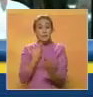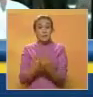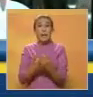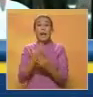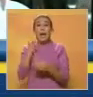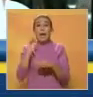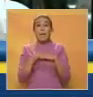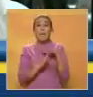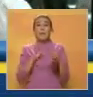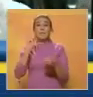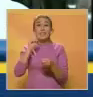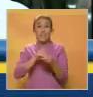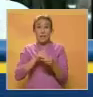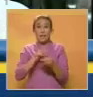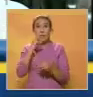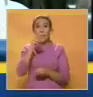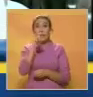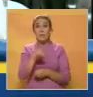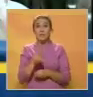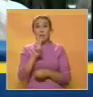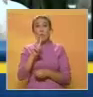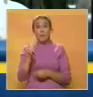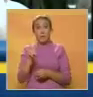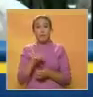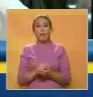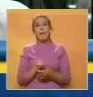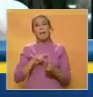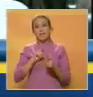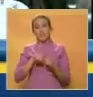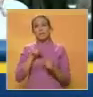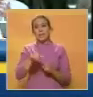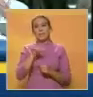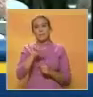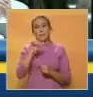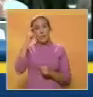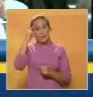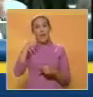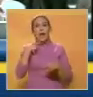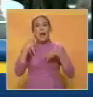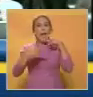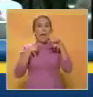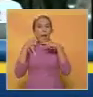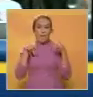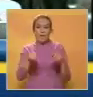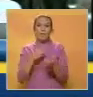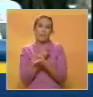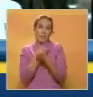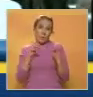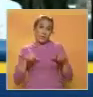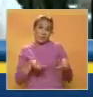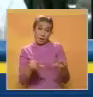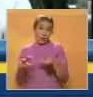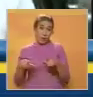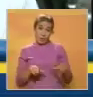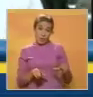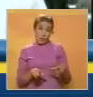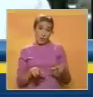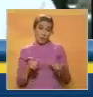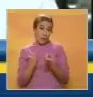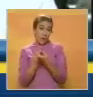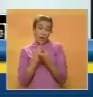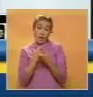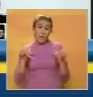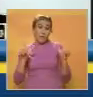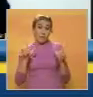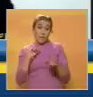en la base de datos del PSUV, ese día podremos entonces decir que de verdad estamos hablando de democratización de espacios y libertad de